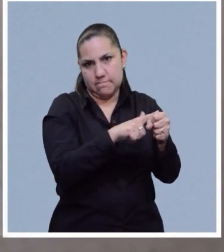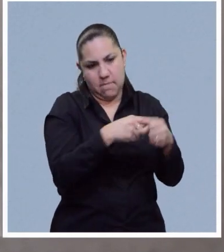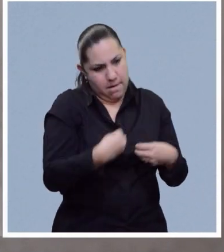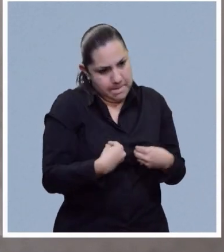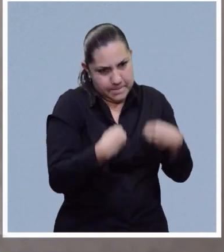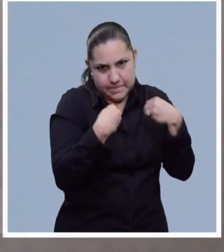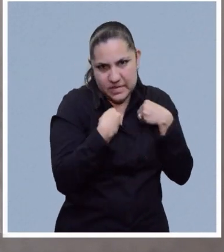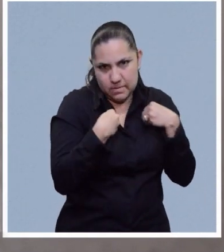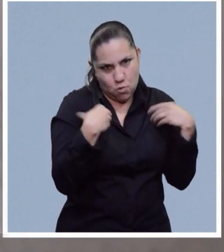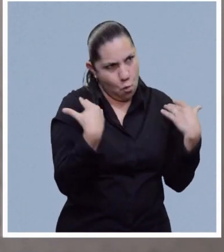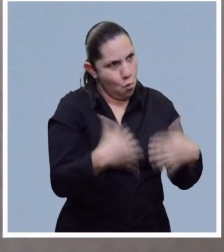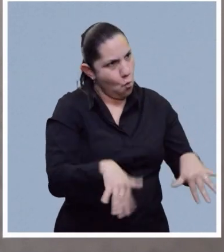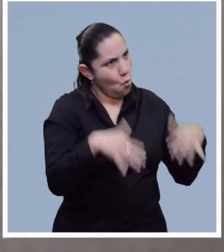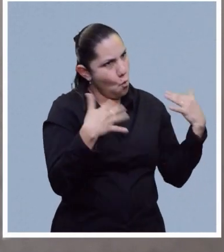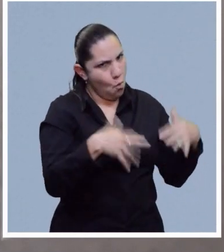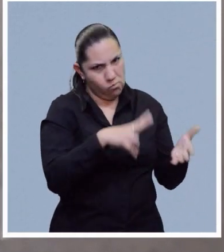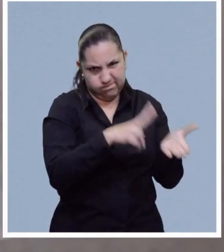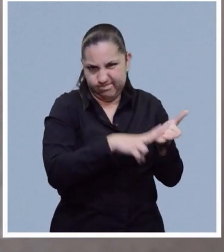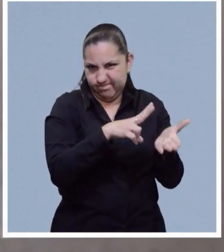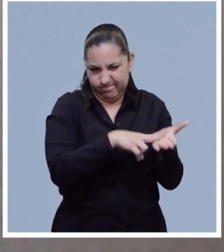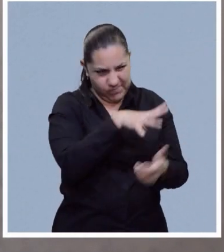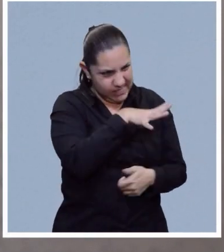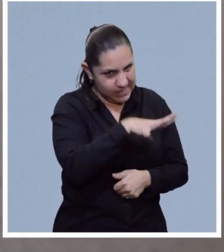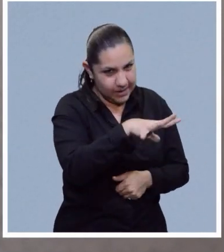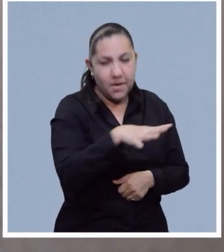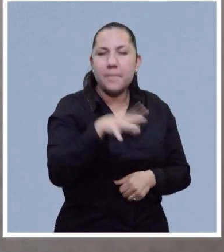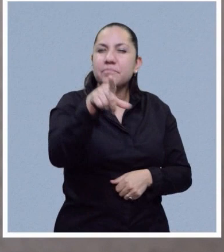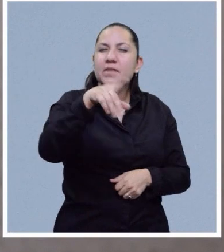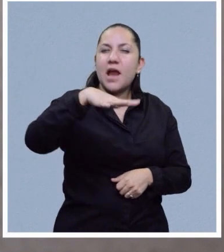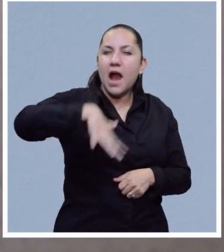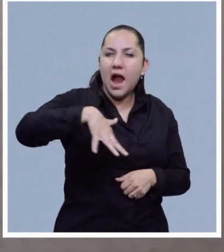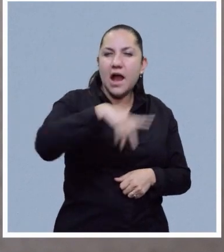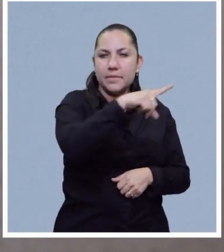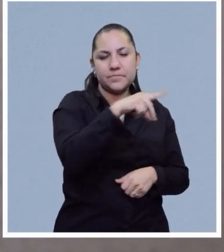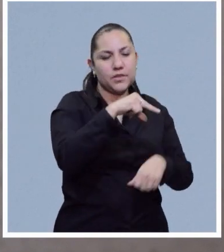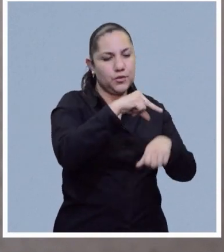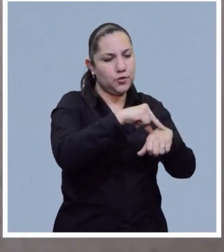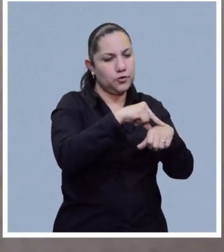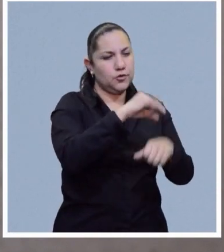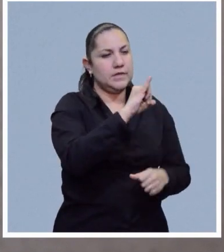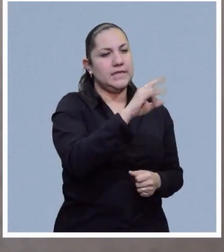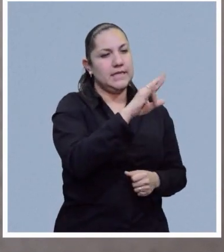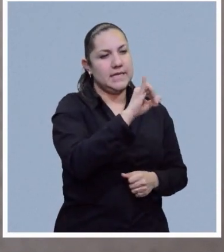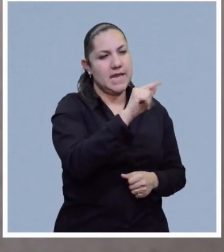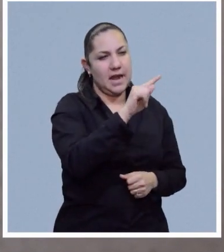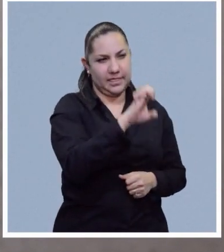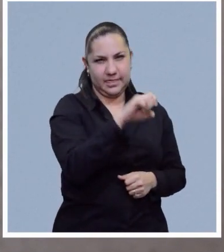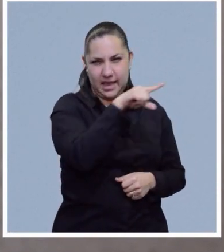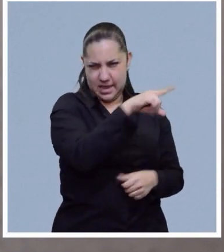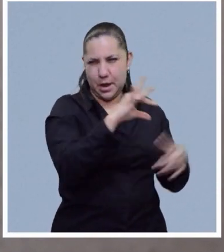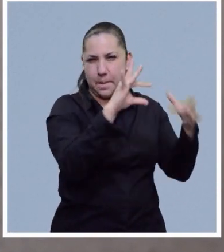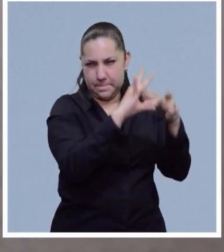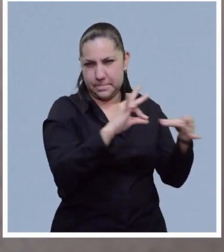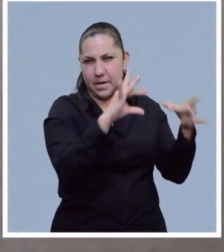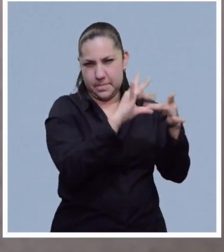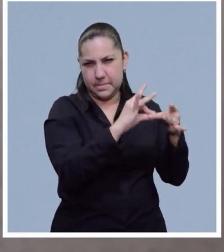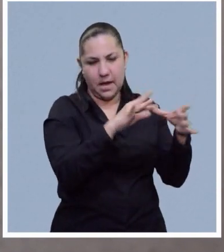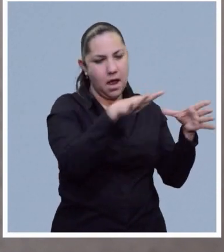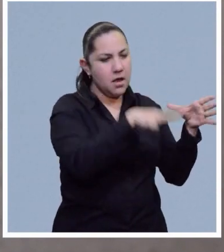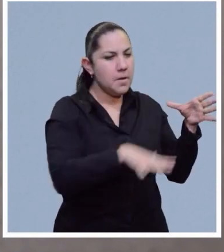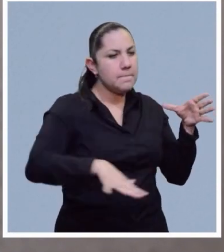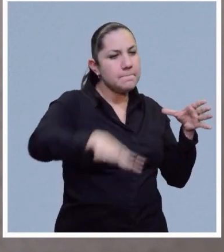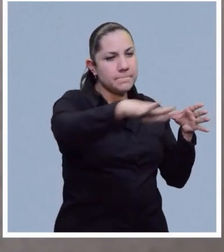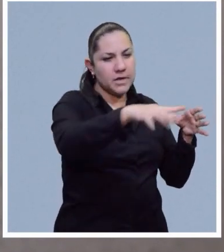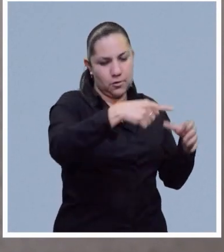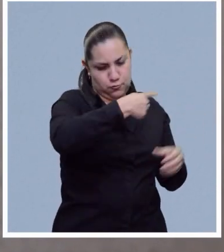escuchamos las declaraciones del doctor Jorge Miguel Iriarte, tenemos en la granja de